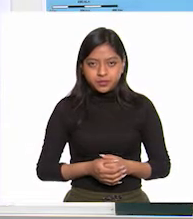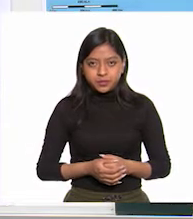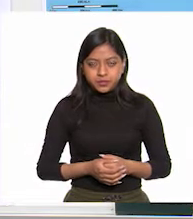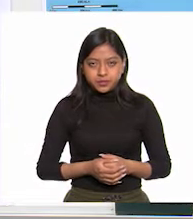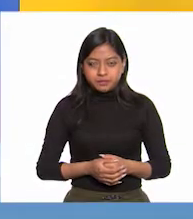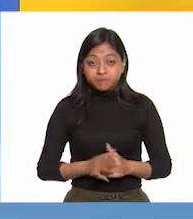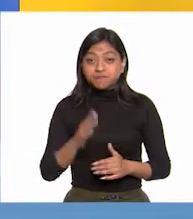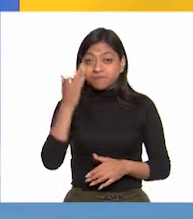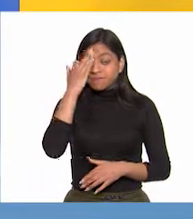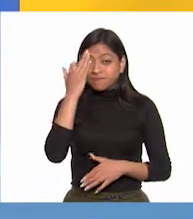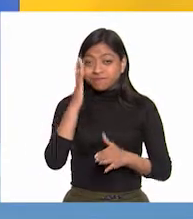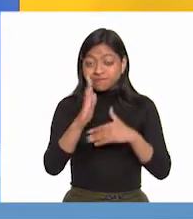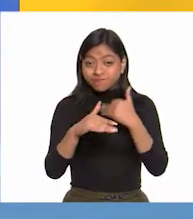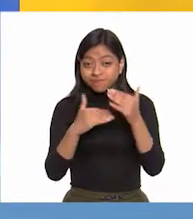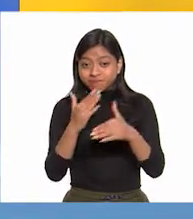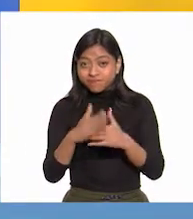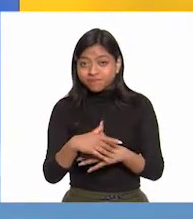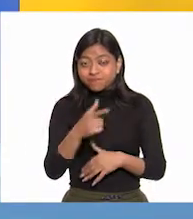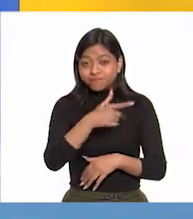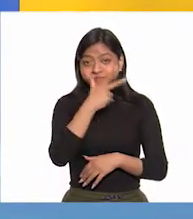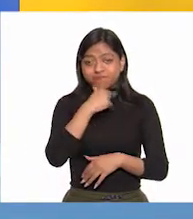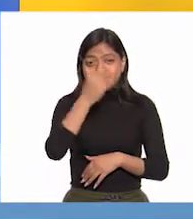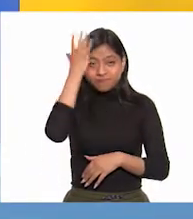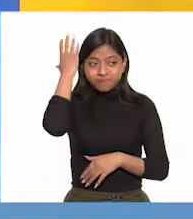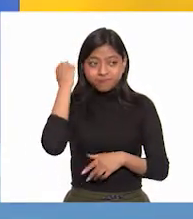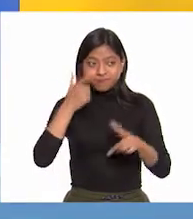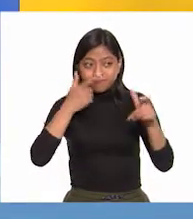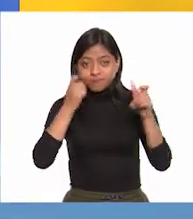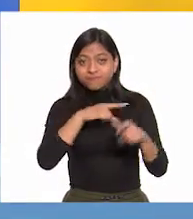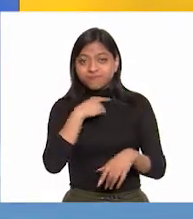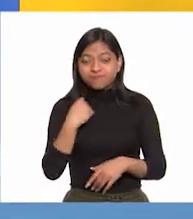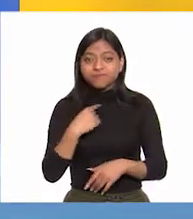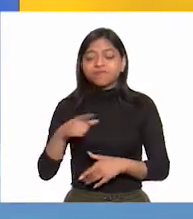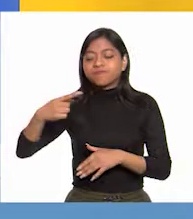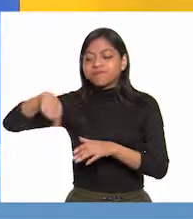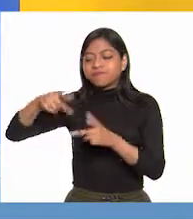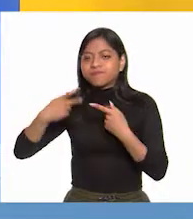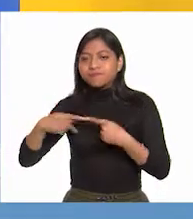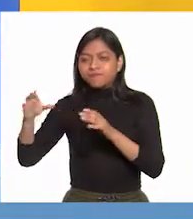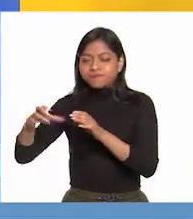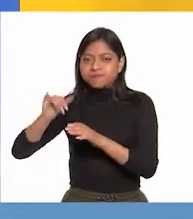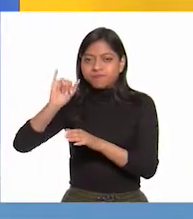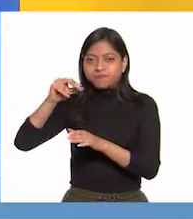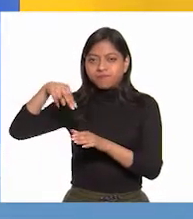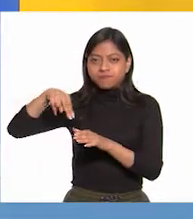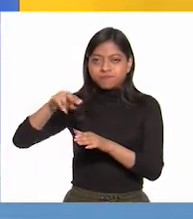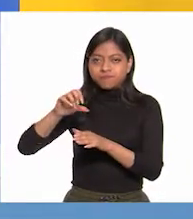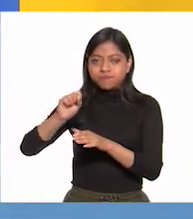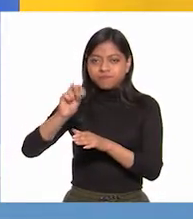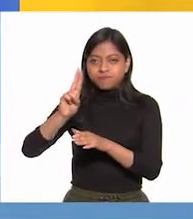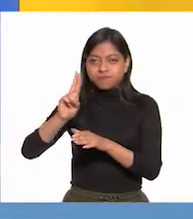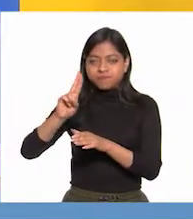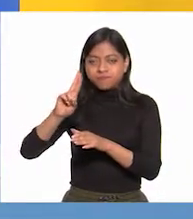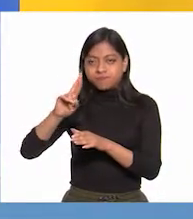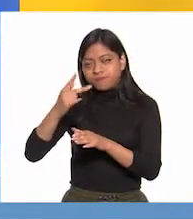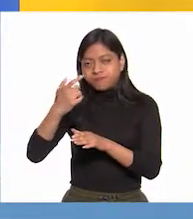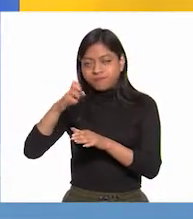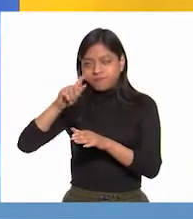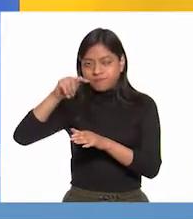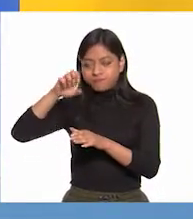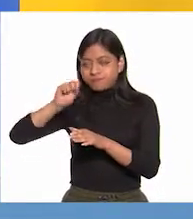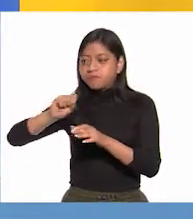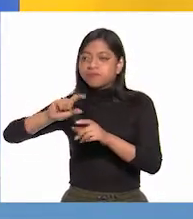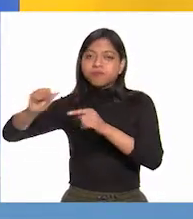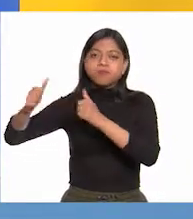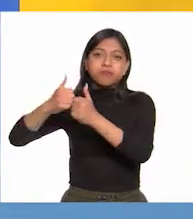Tiempo después del fusilamiento de Morelos, algunos insurgentes se dispersaron e hicieron guerrillas. Mientras tanto, en España,